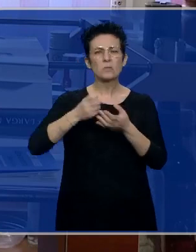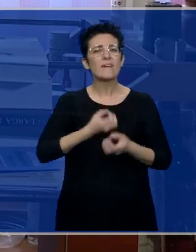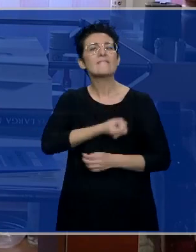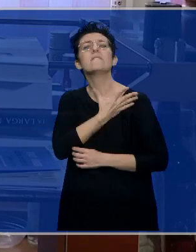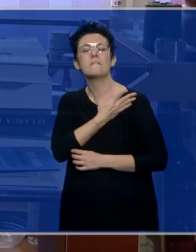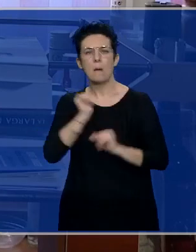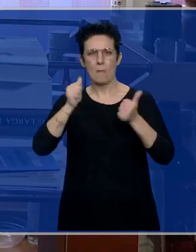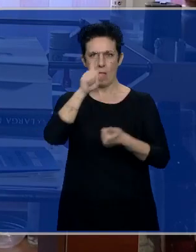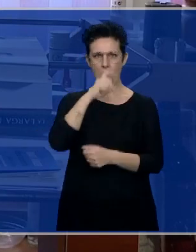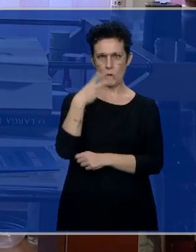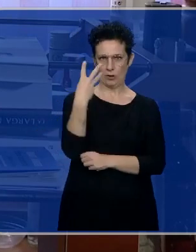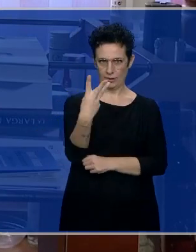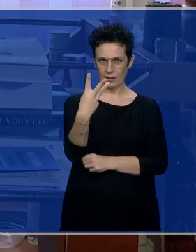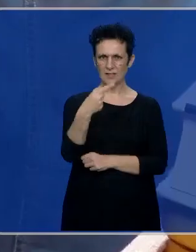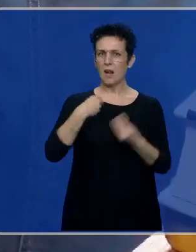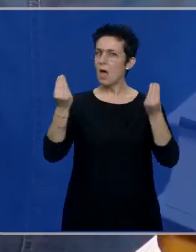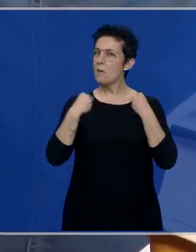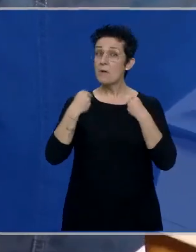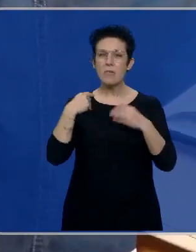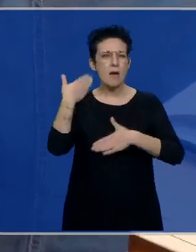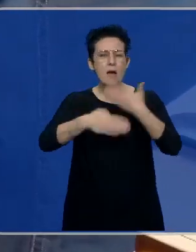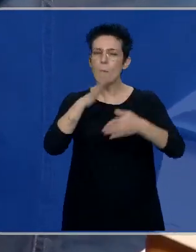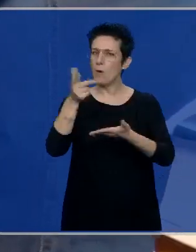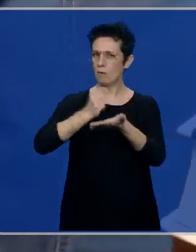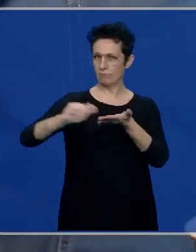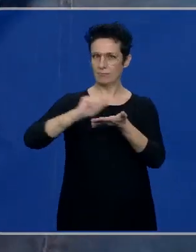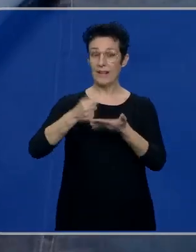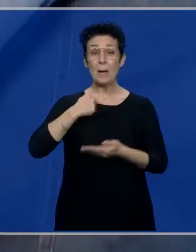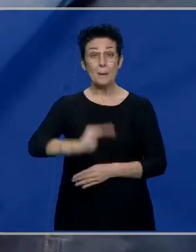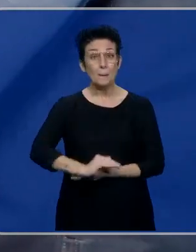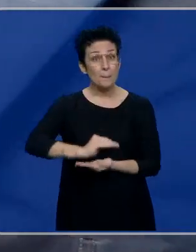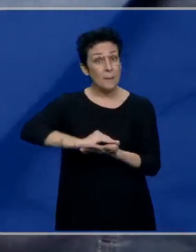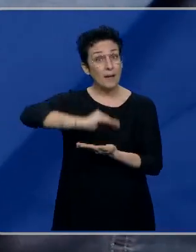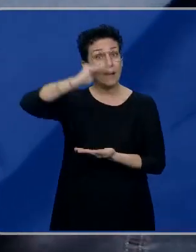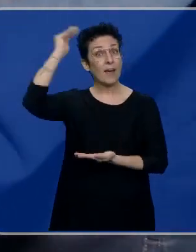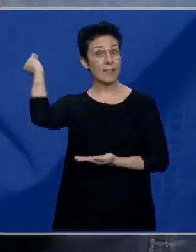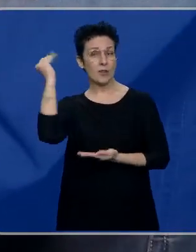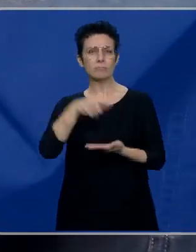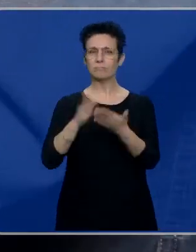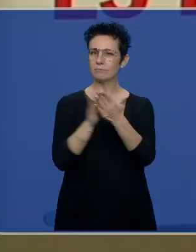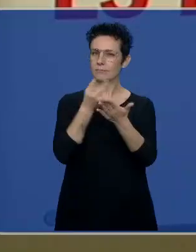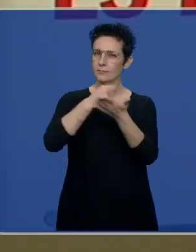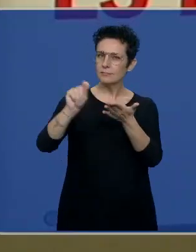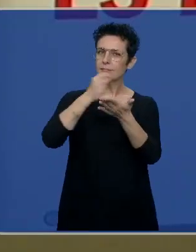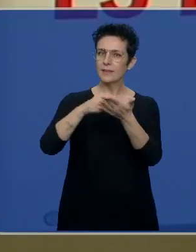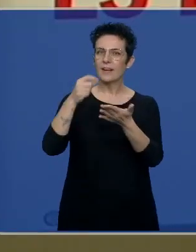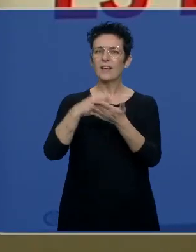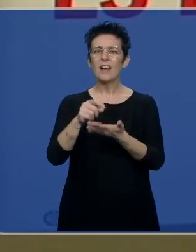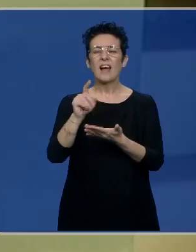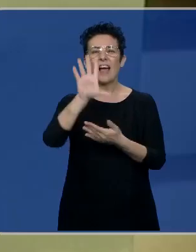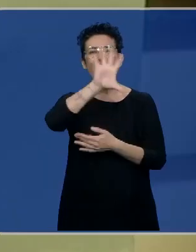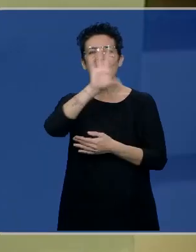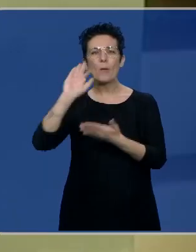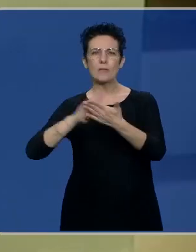y todo lo que yo he hecho en la vida ha sido para ser escritor. Los libros de su infancia marcaron las páginas de su obra, más de 50